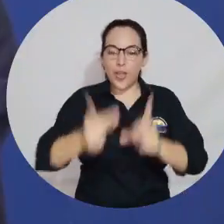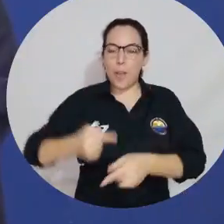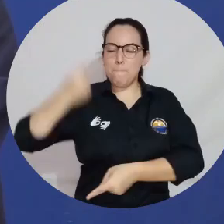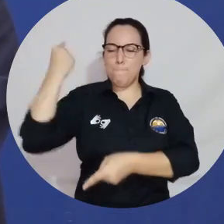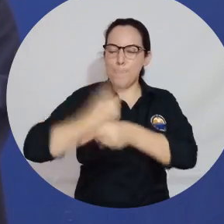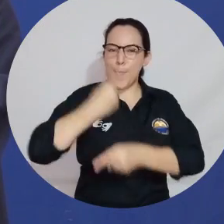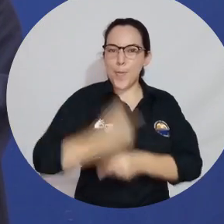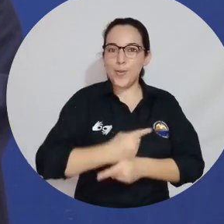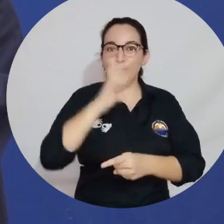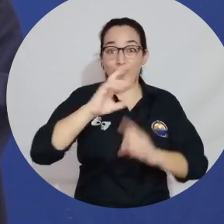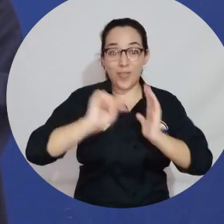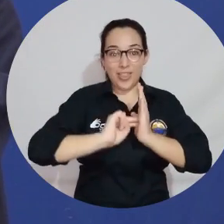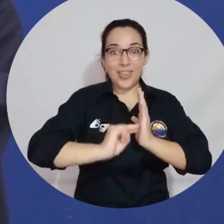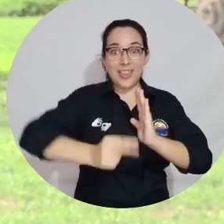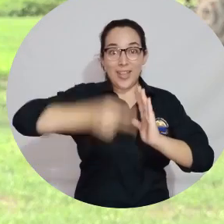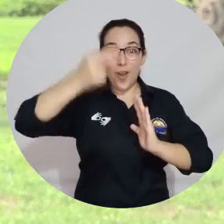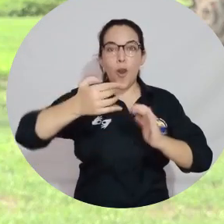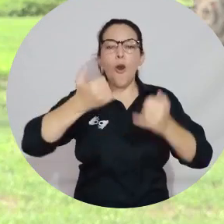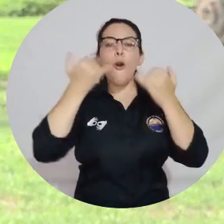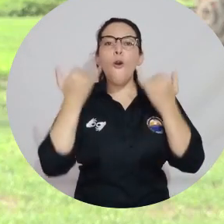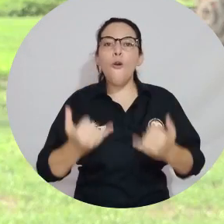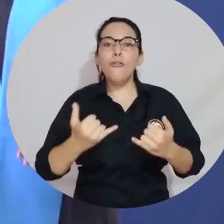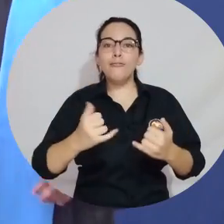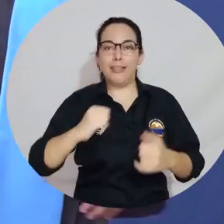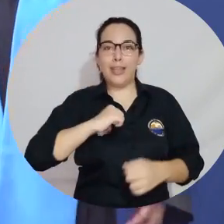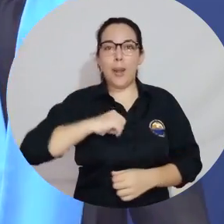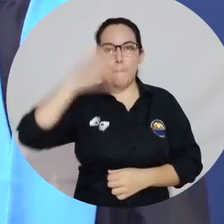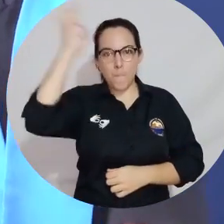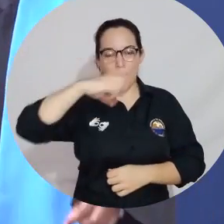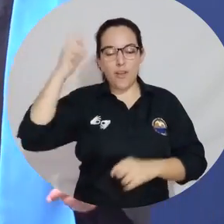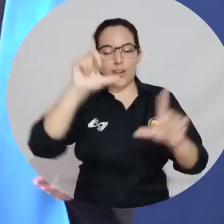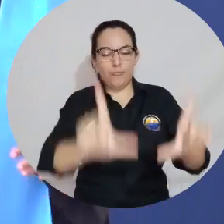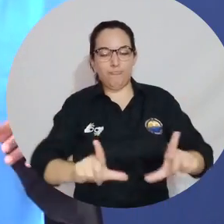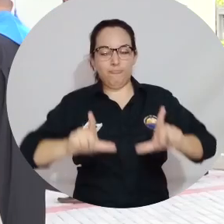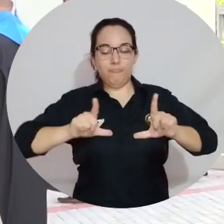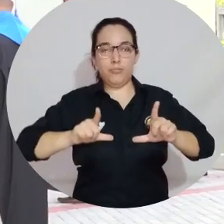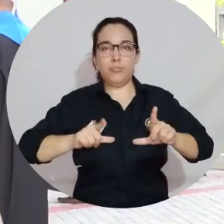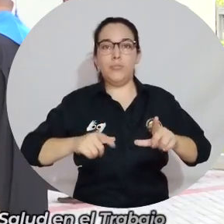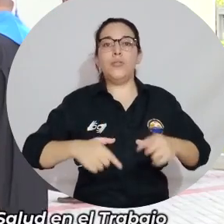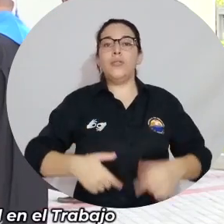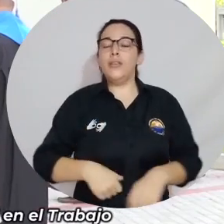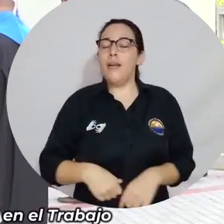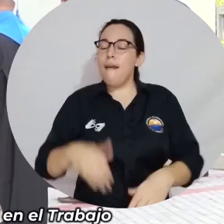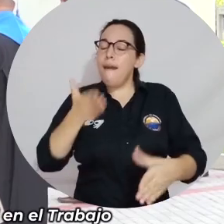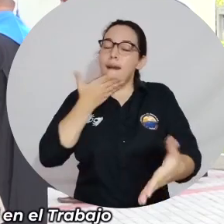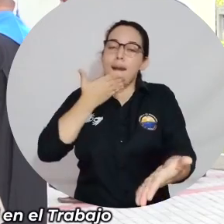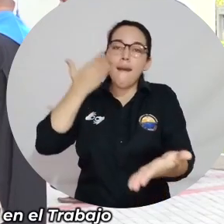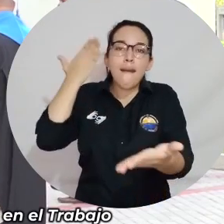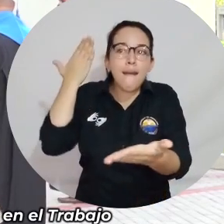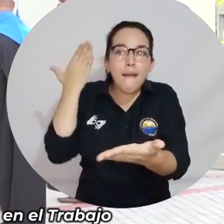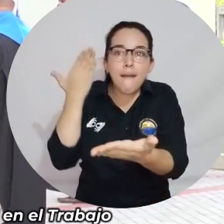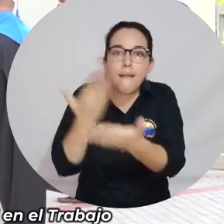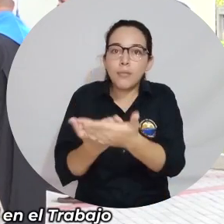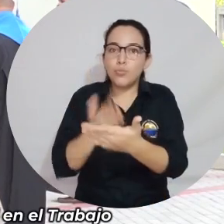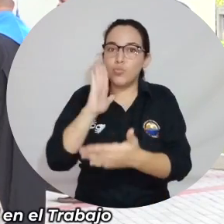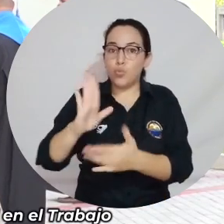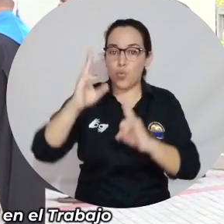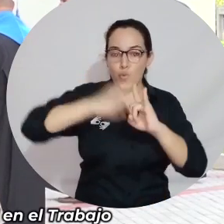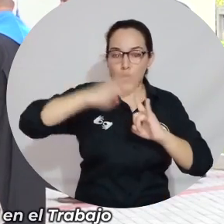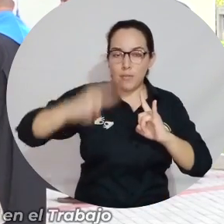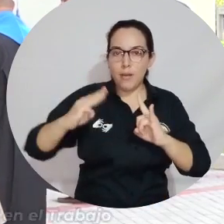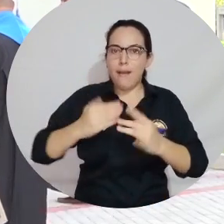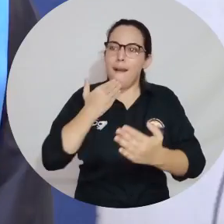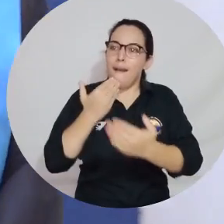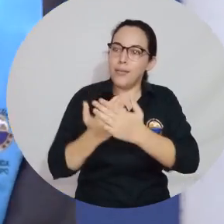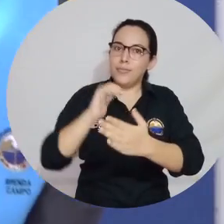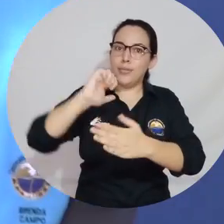estudiantes que eran tecnólogos y hoy reciben su título profesional. Muy contento y agradecido con la universidad y con el rector